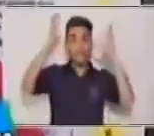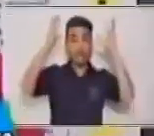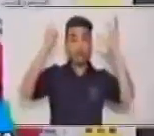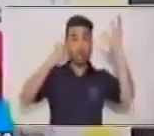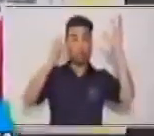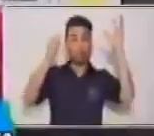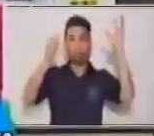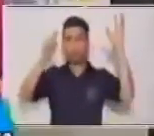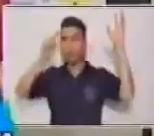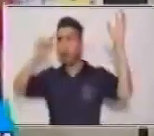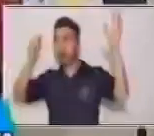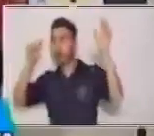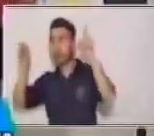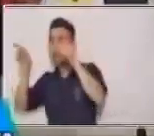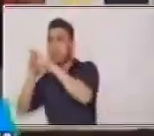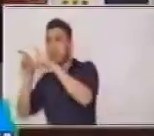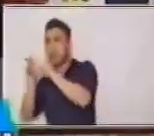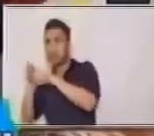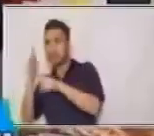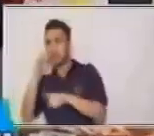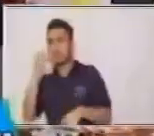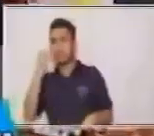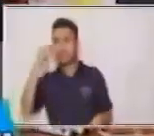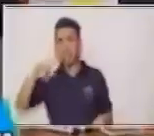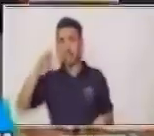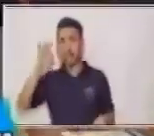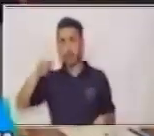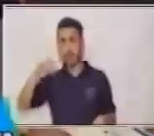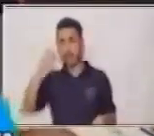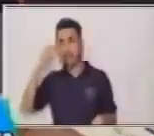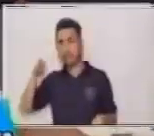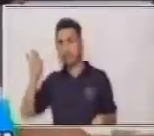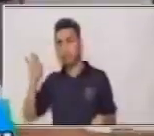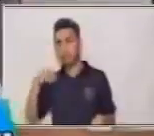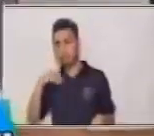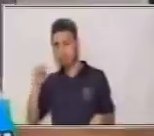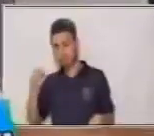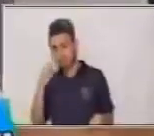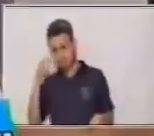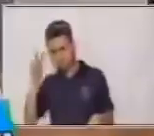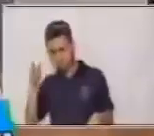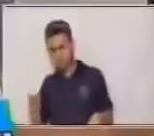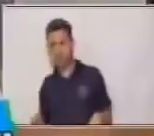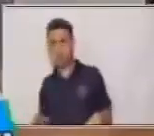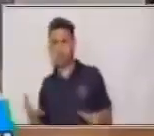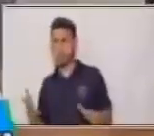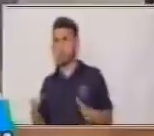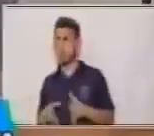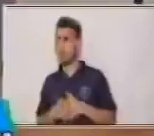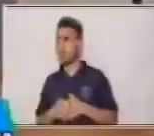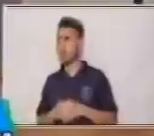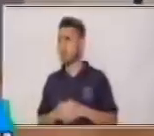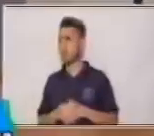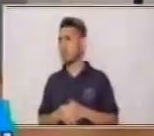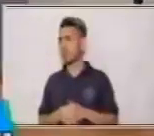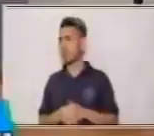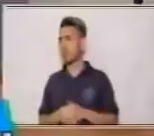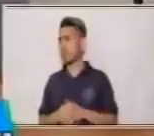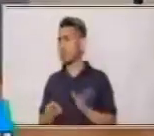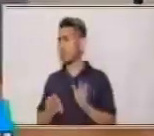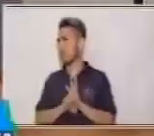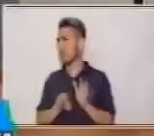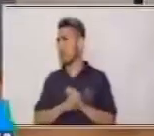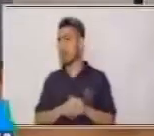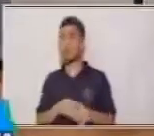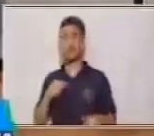sinónimo en relación a lo que estamos leyendo. Por ejemplo, si yo leo la palabra